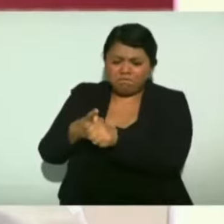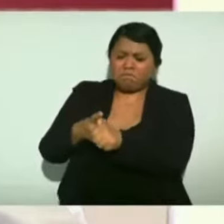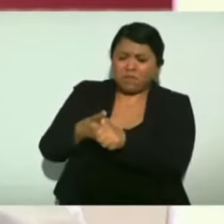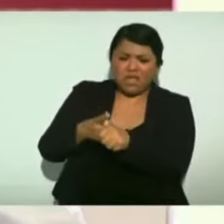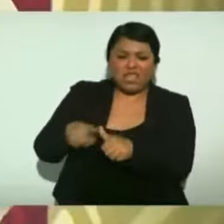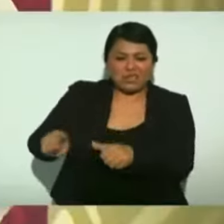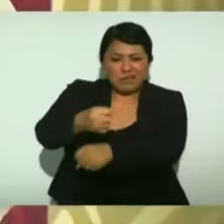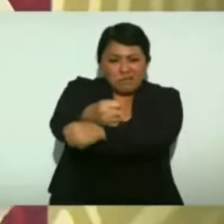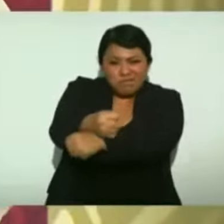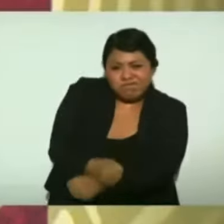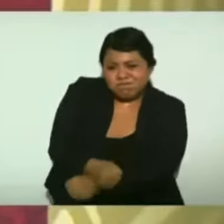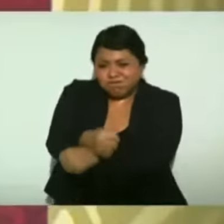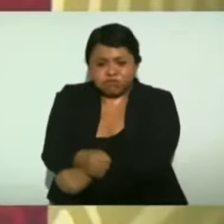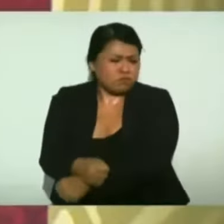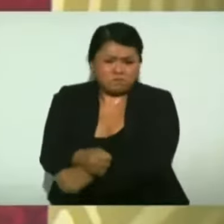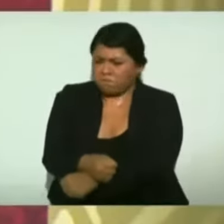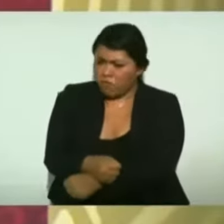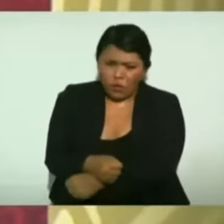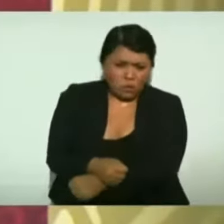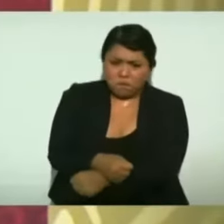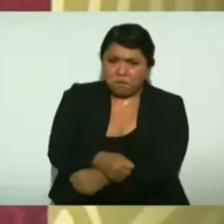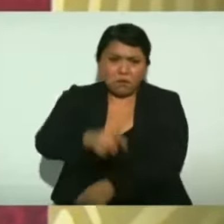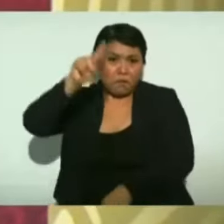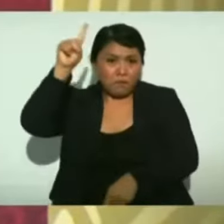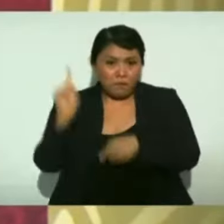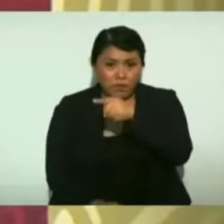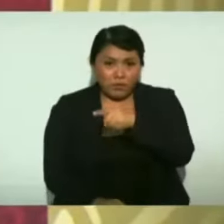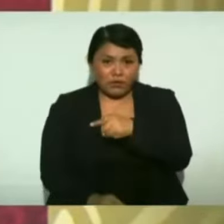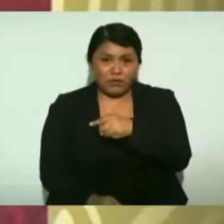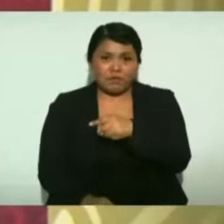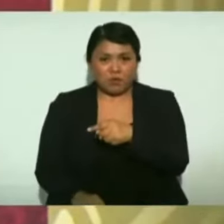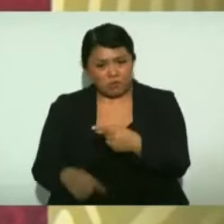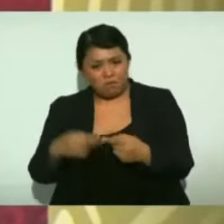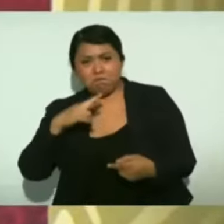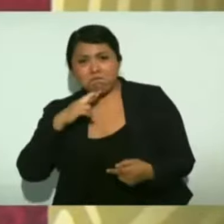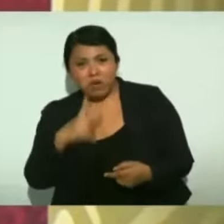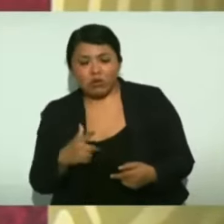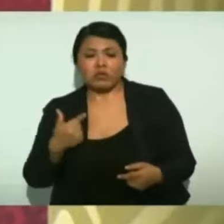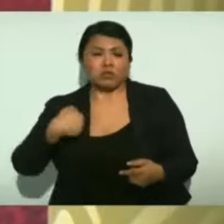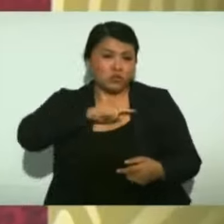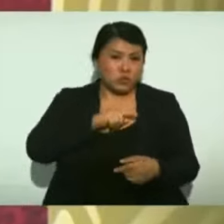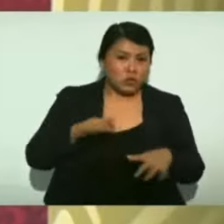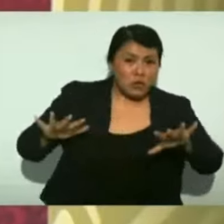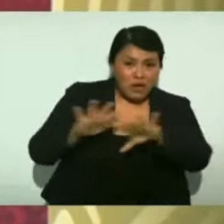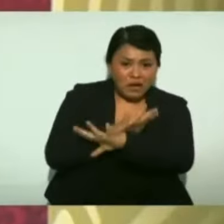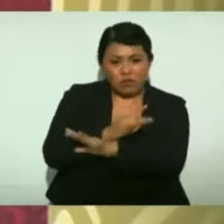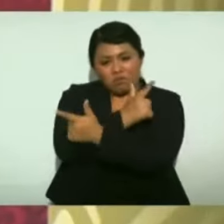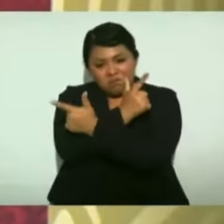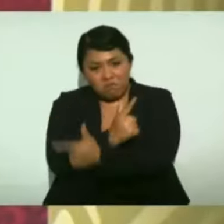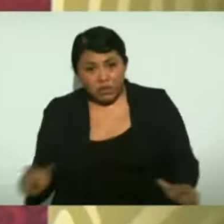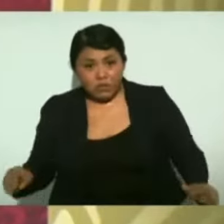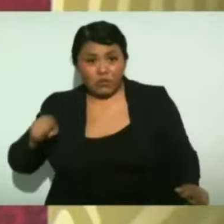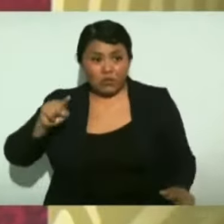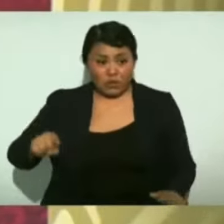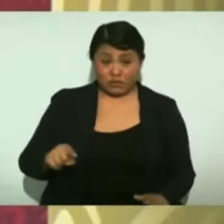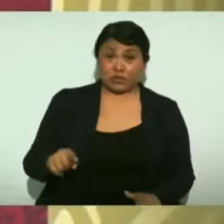esclavitud, ese cura bueno y rebelde, es el padre de nuestra patria.